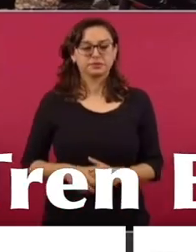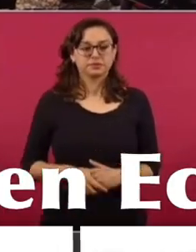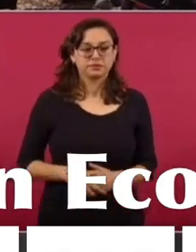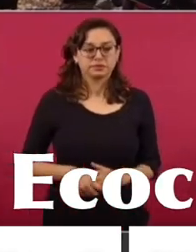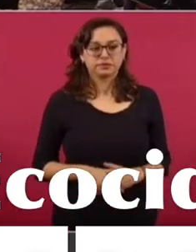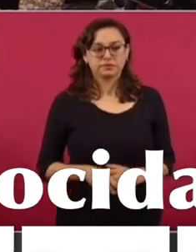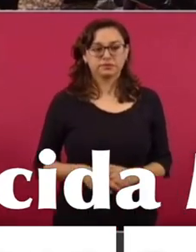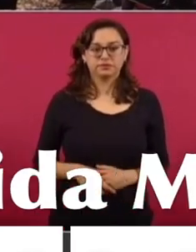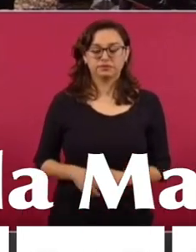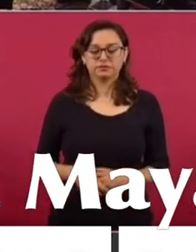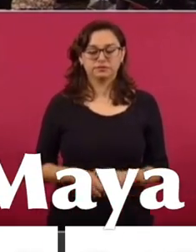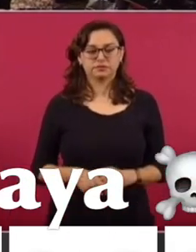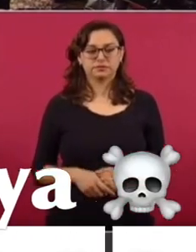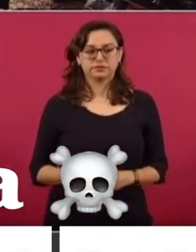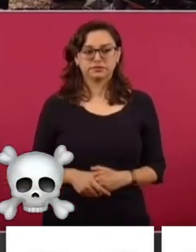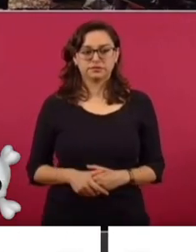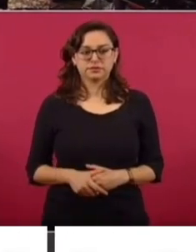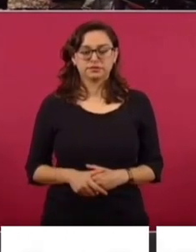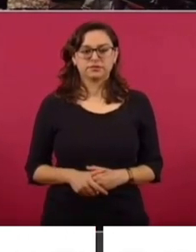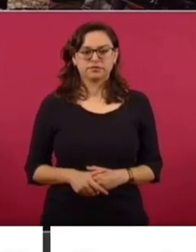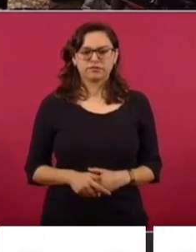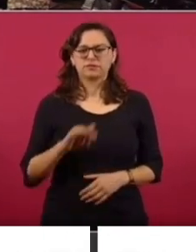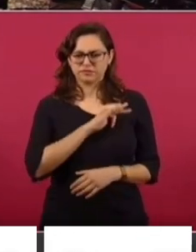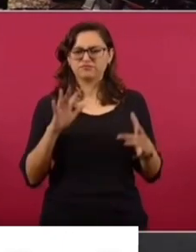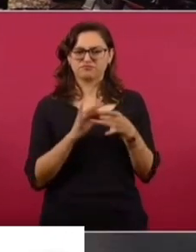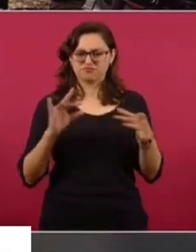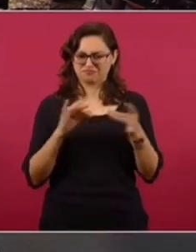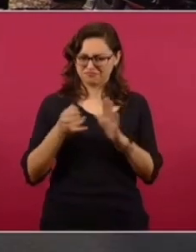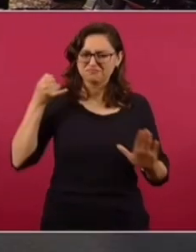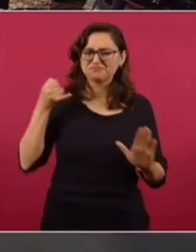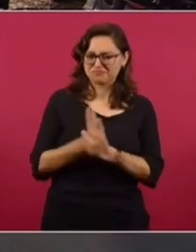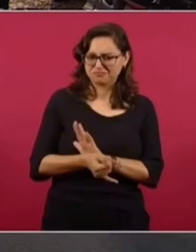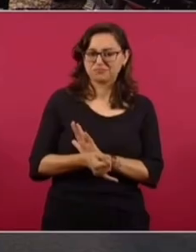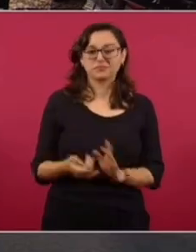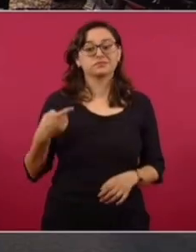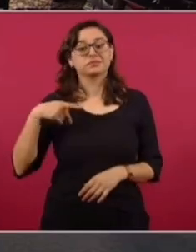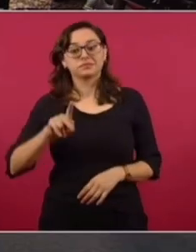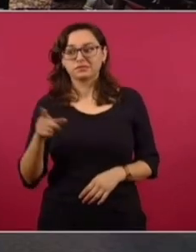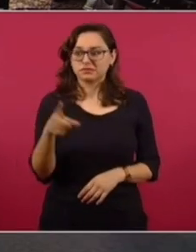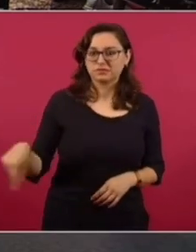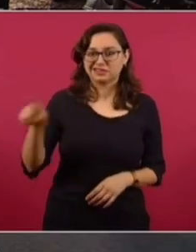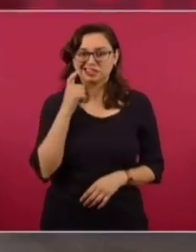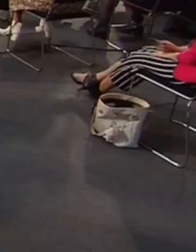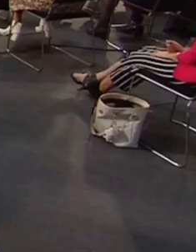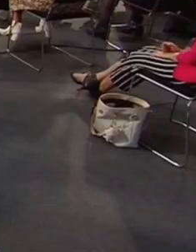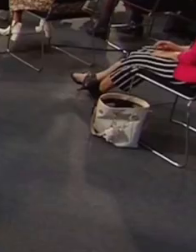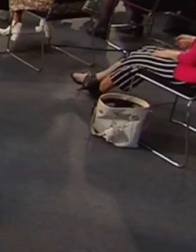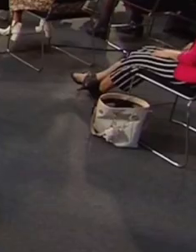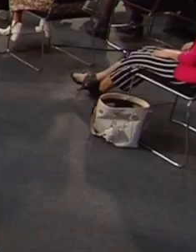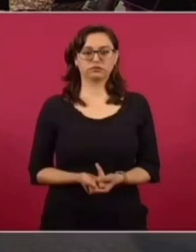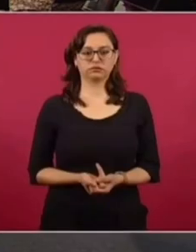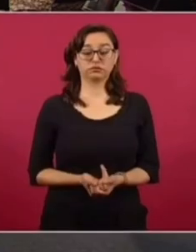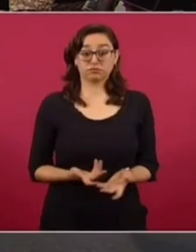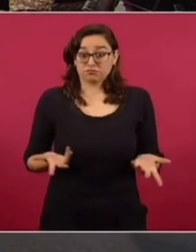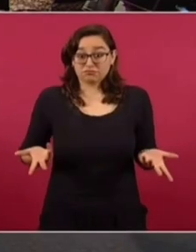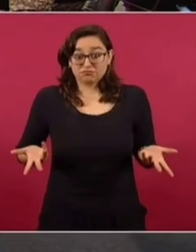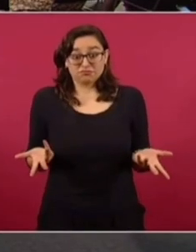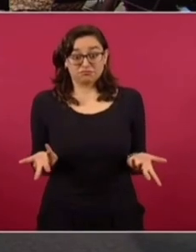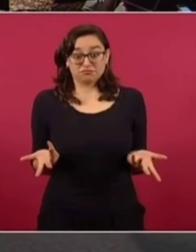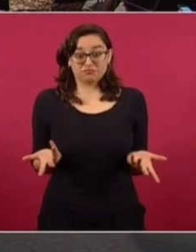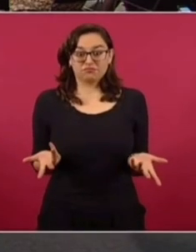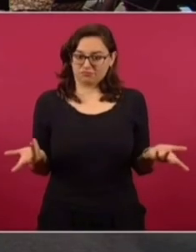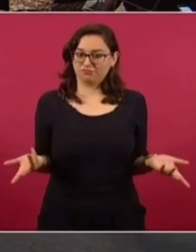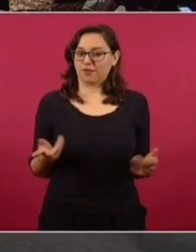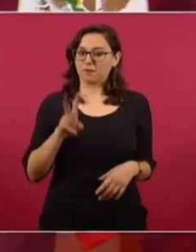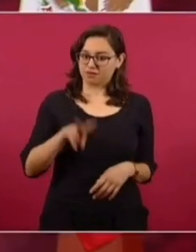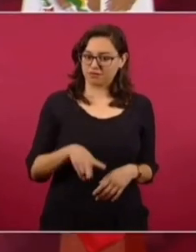amplia, pero han usado actores, mucho dinero. Entonces, todo esto es lo que está